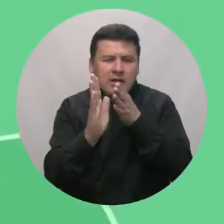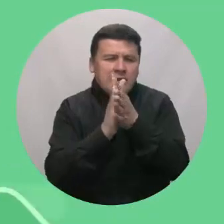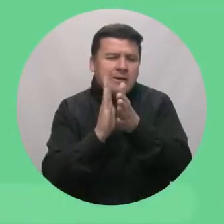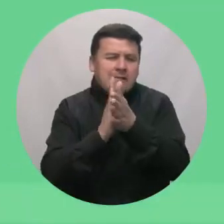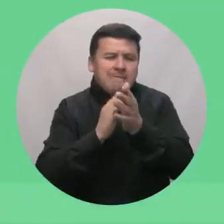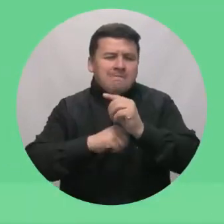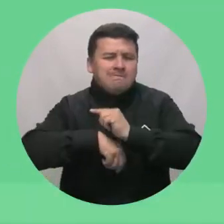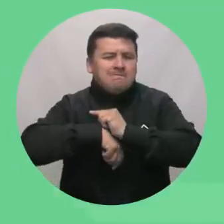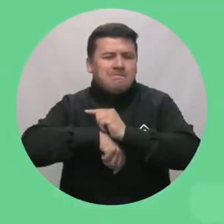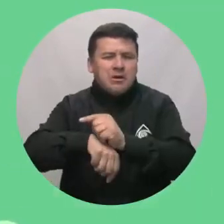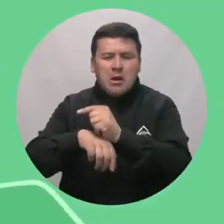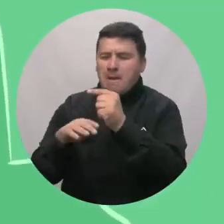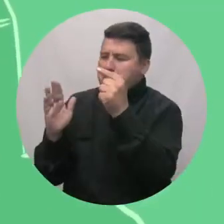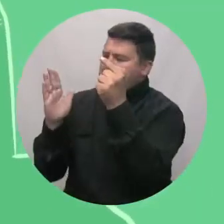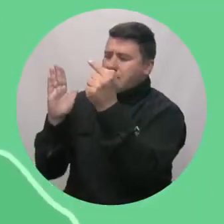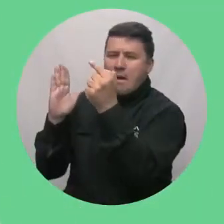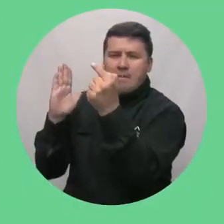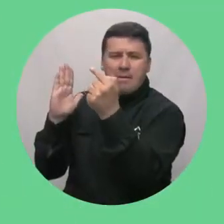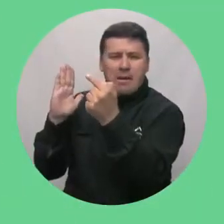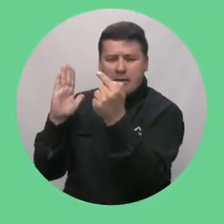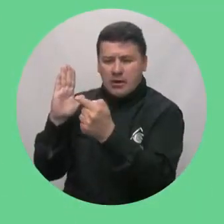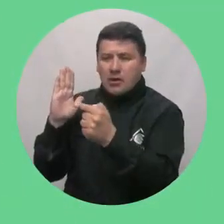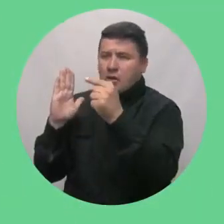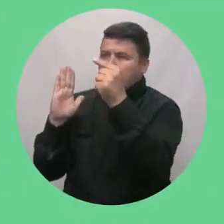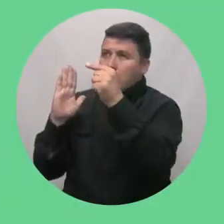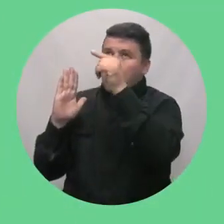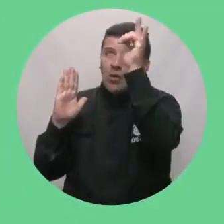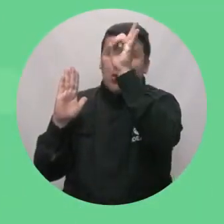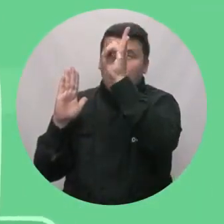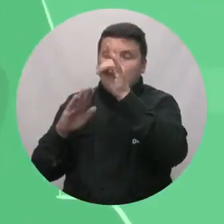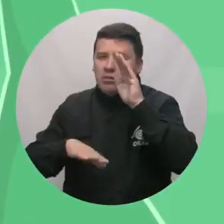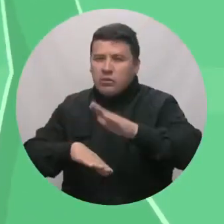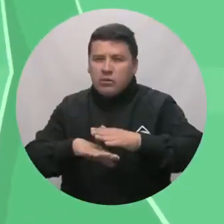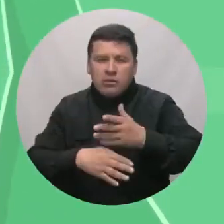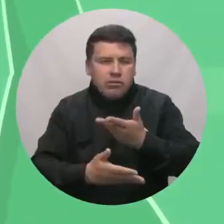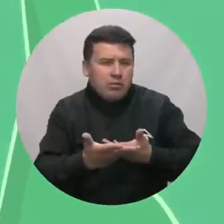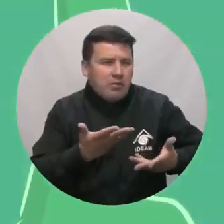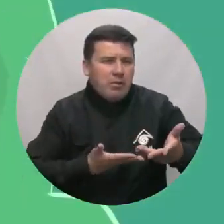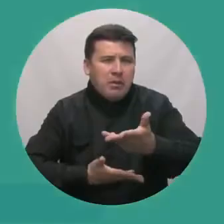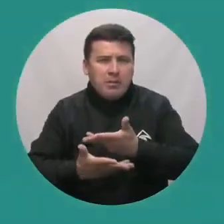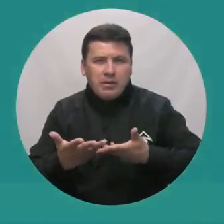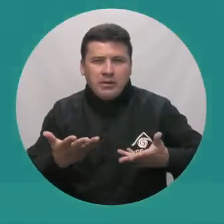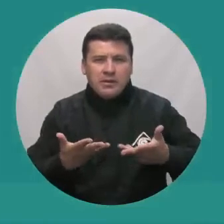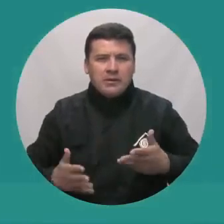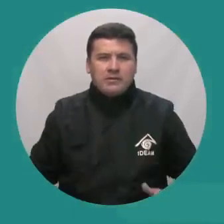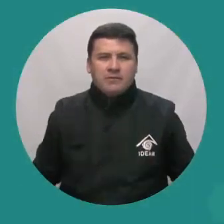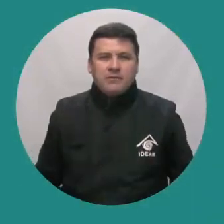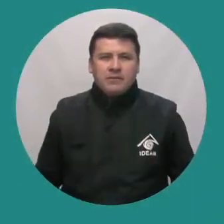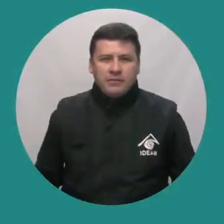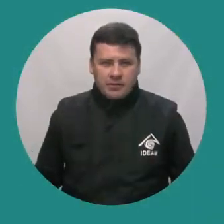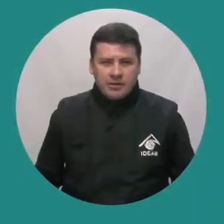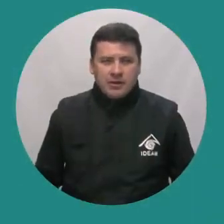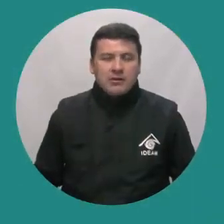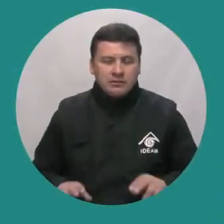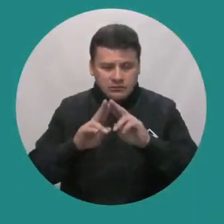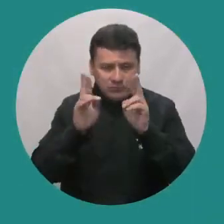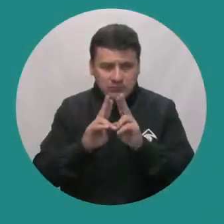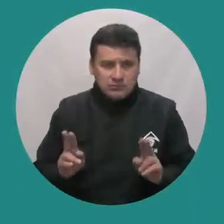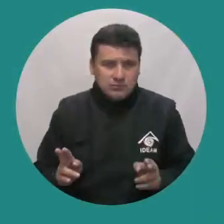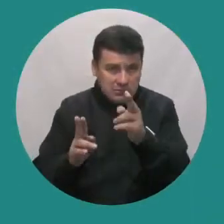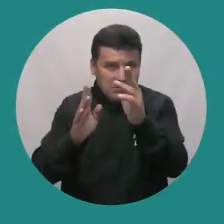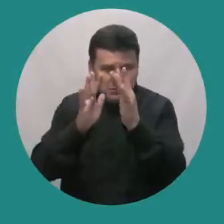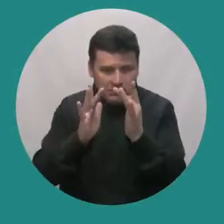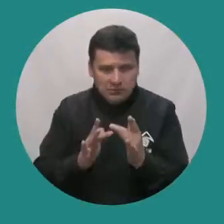Play o App Store. Información en tiempo real, detallada, satelital, recomendaciones y muchas opciones de interacción.